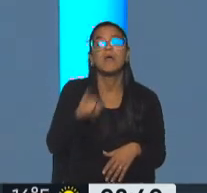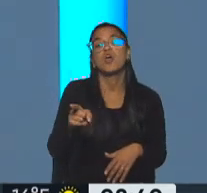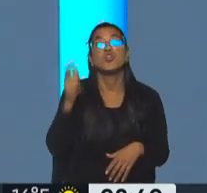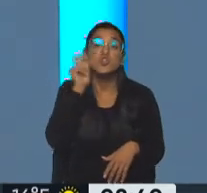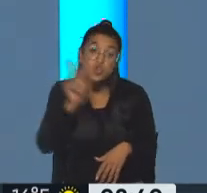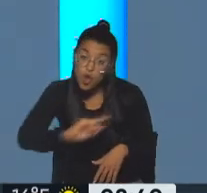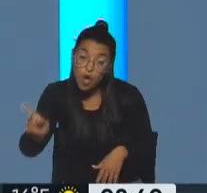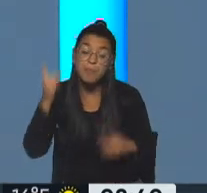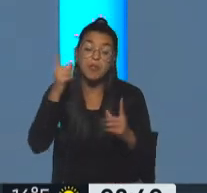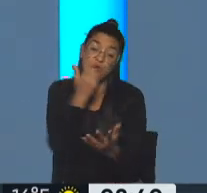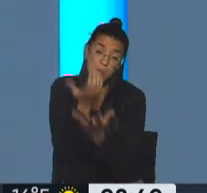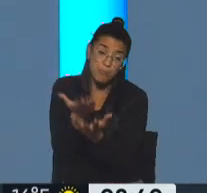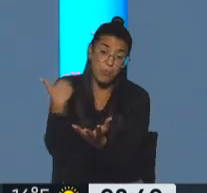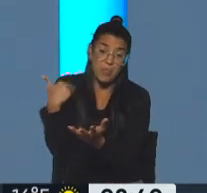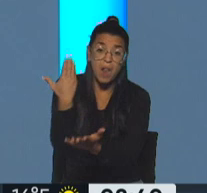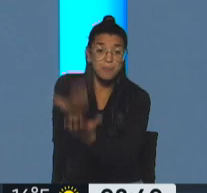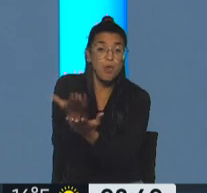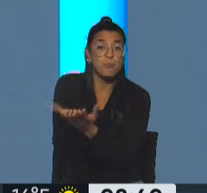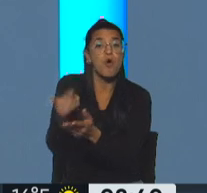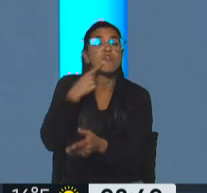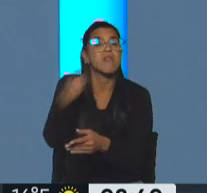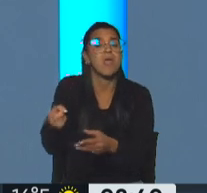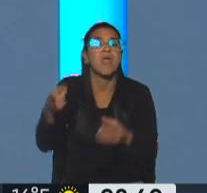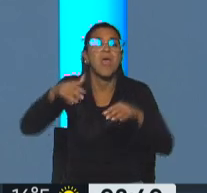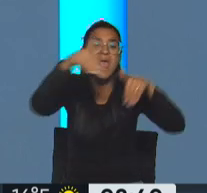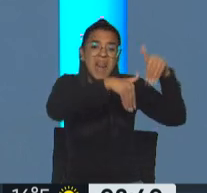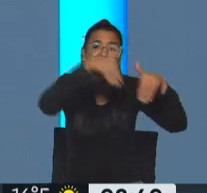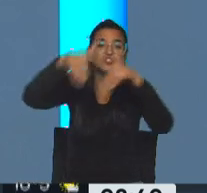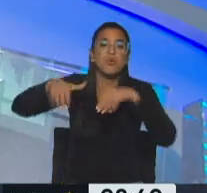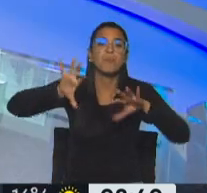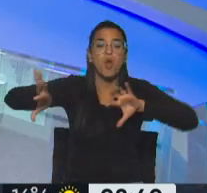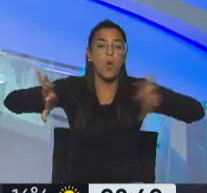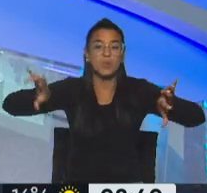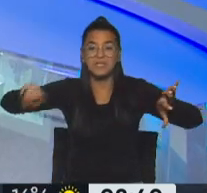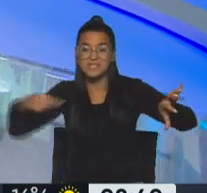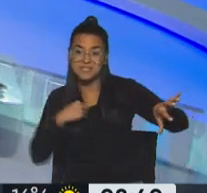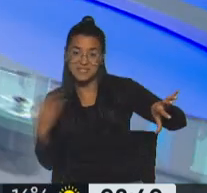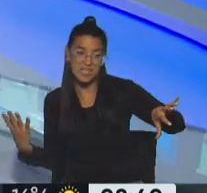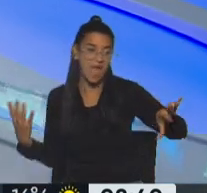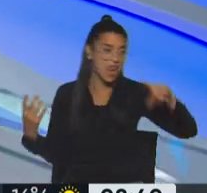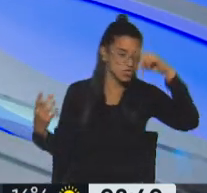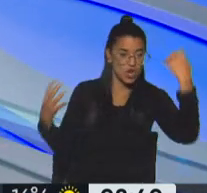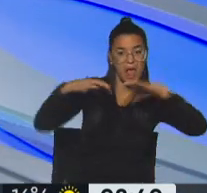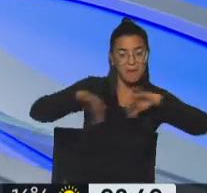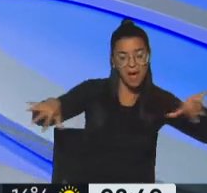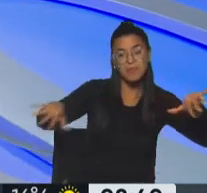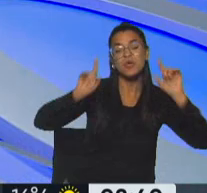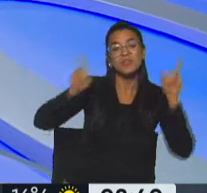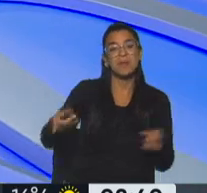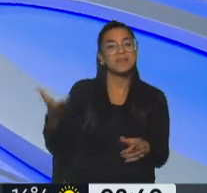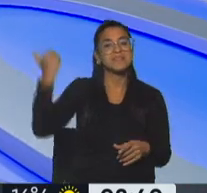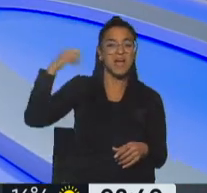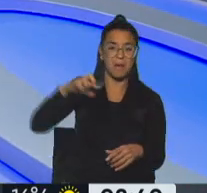pero ella también proponía no solamente desdoblar las elecciones de la provincia de Buenos Aires, de las nacionales, sino además la posibilidad de